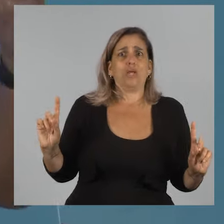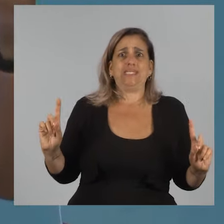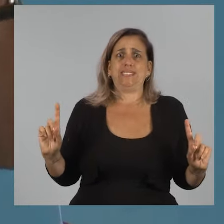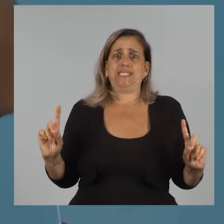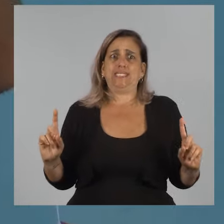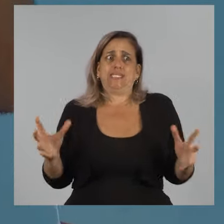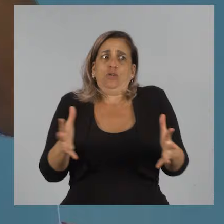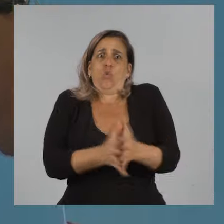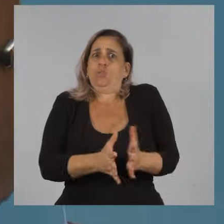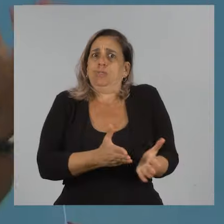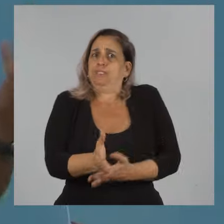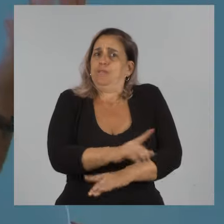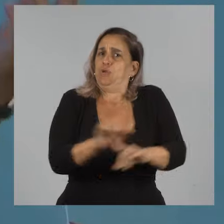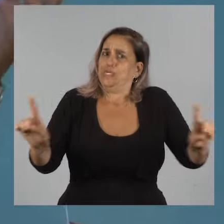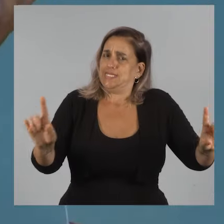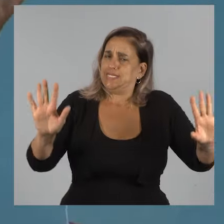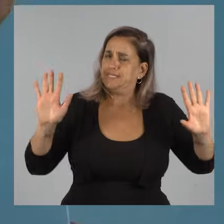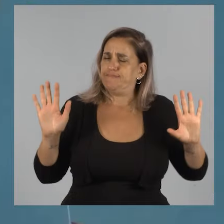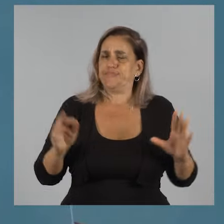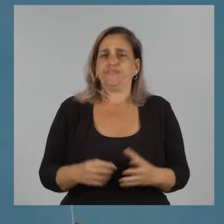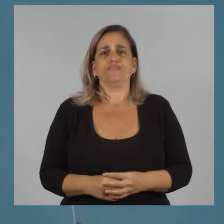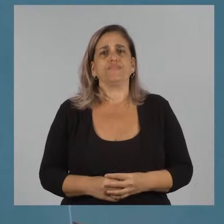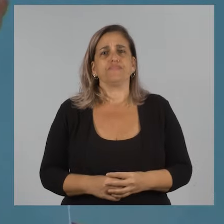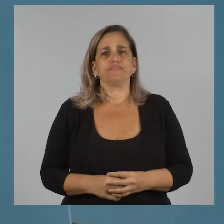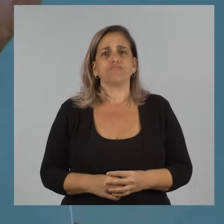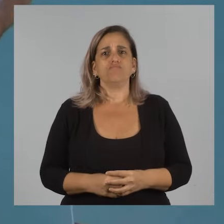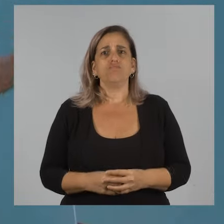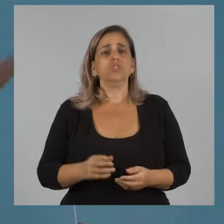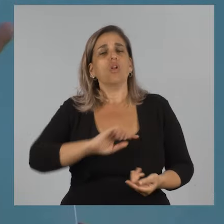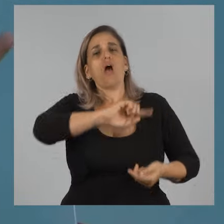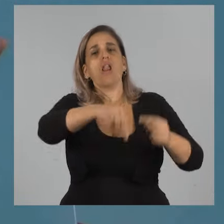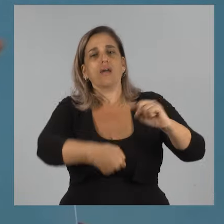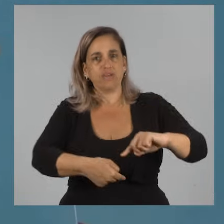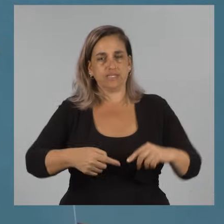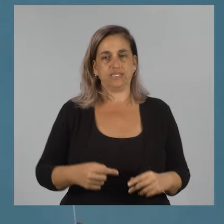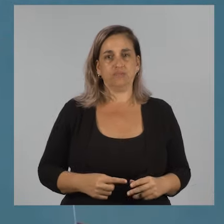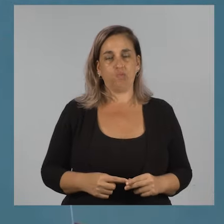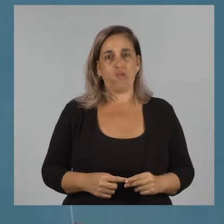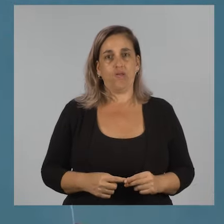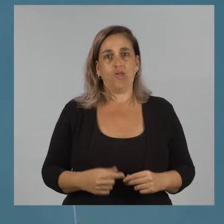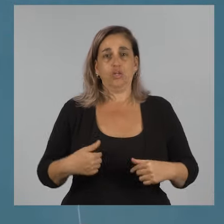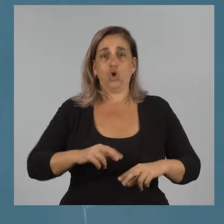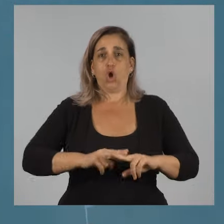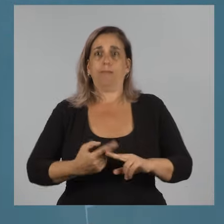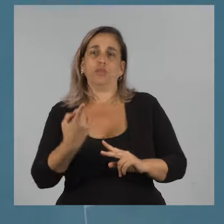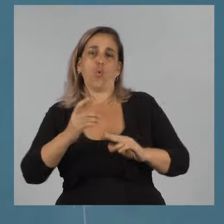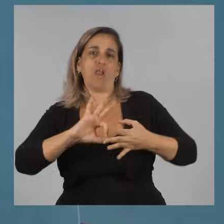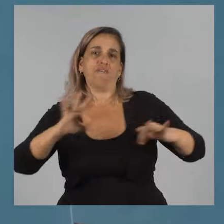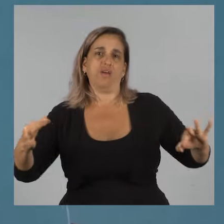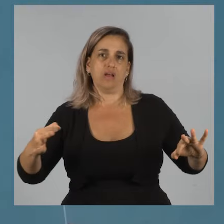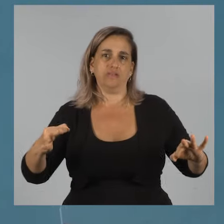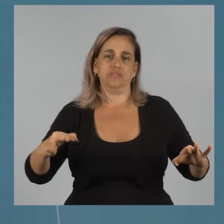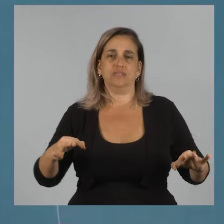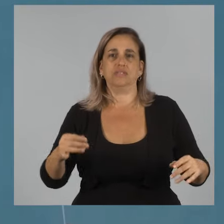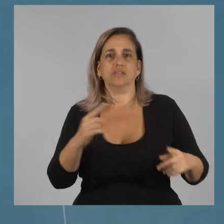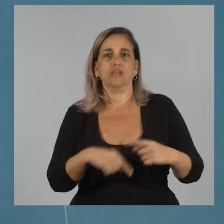pegan mucho, no se juntan mucho. Y yo creo que al revés. Yo repito una frase